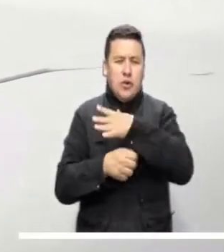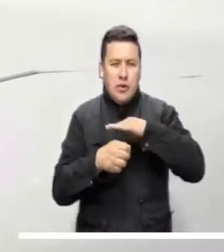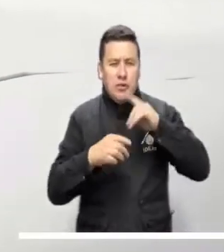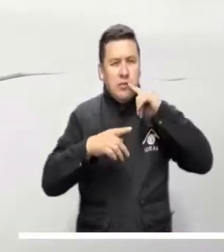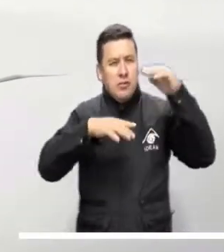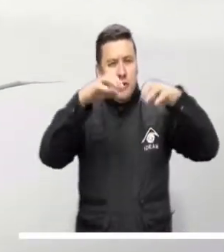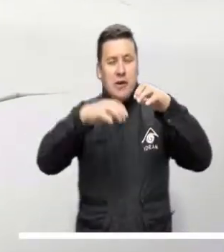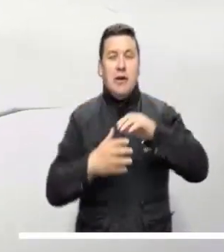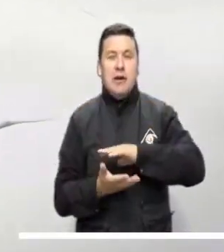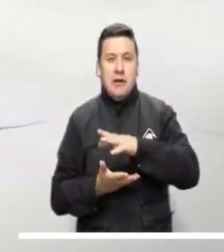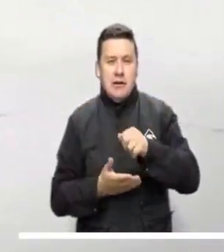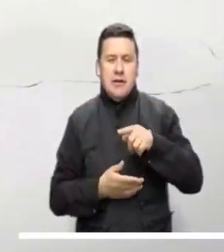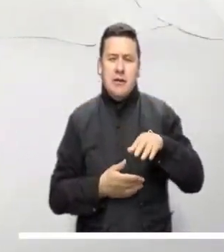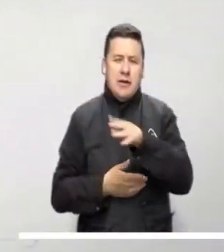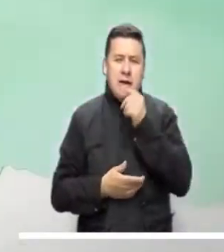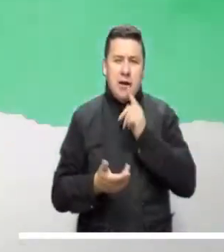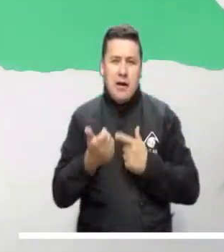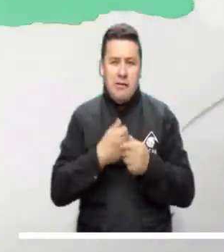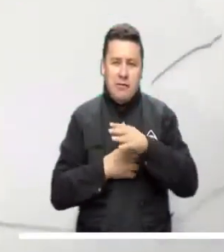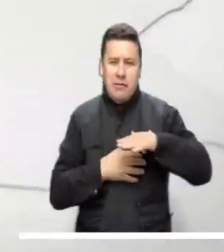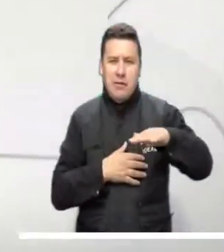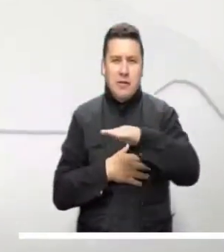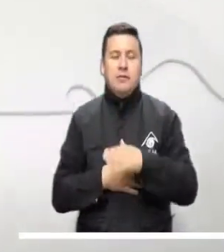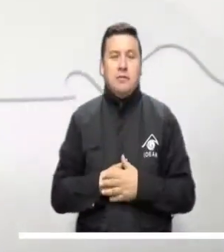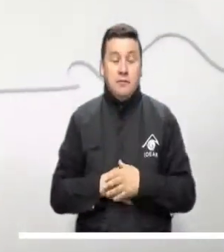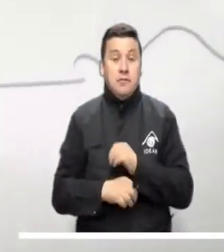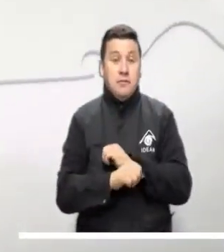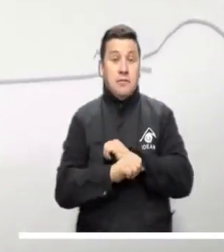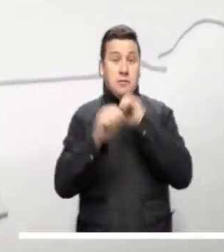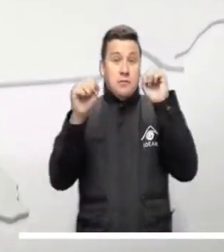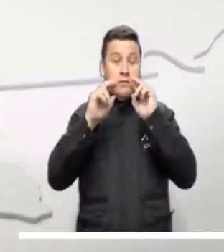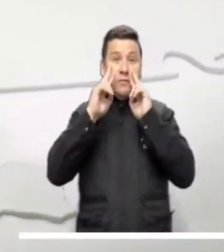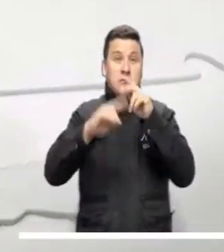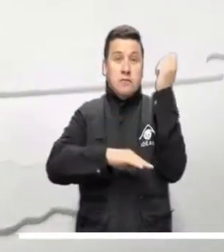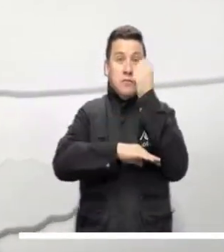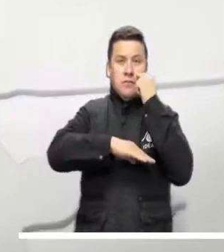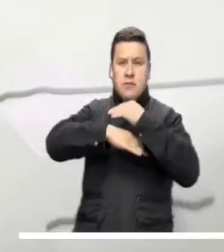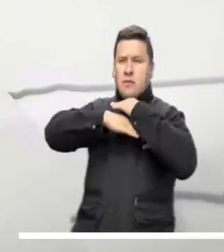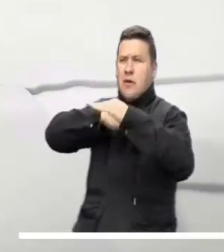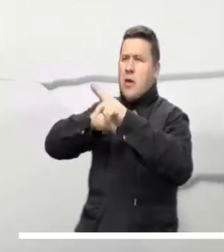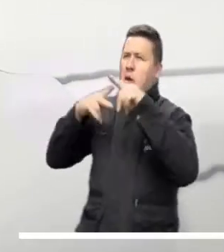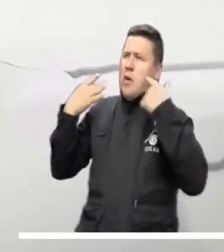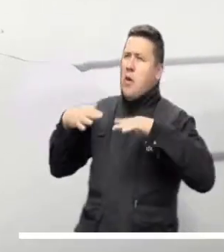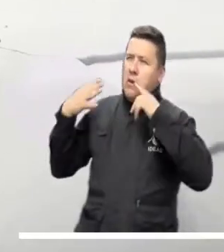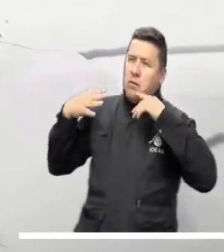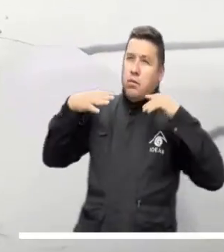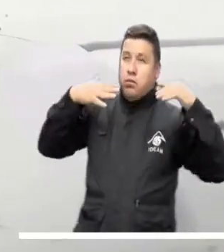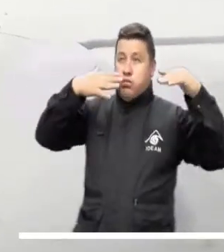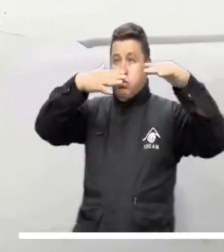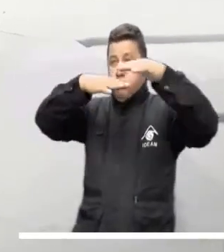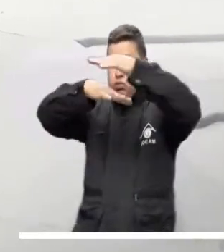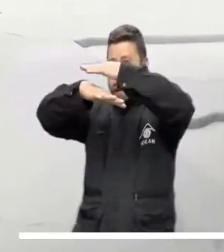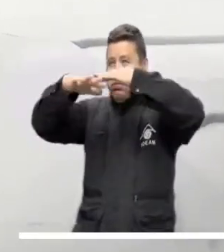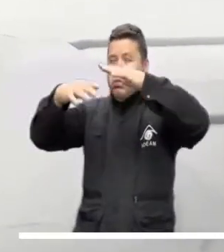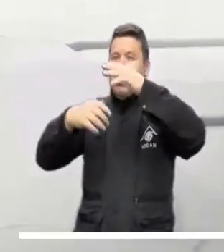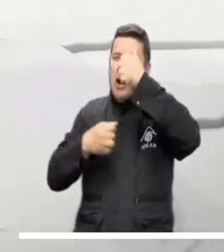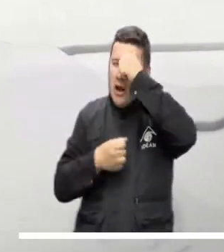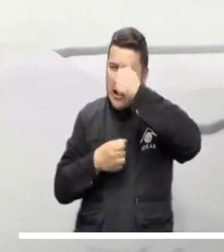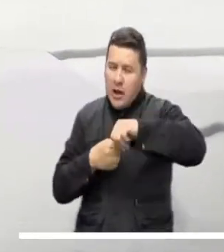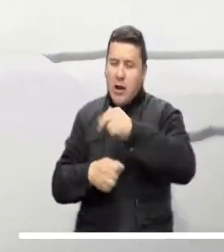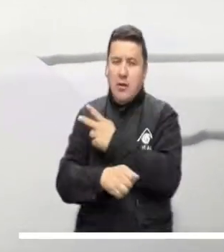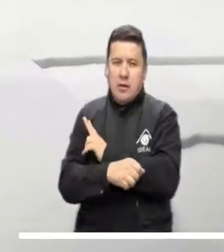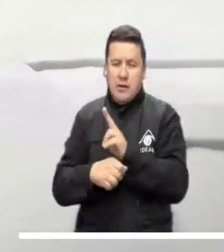Cundinamarca. En los llanos orientales se divisan nubes densas y lluvias dispersas sobre el centro y oriente de Arauca,